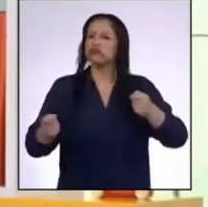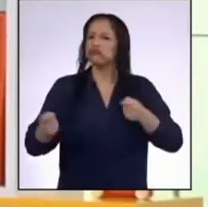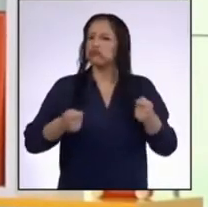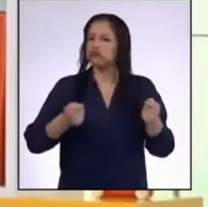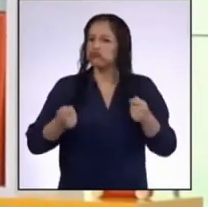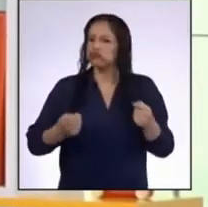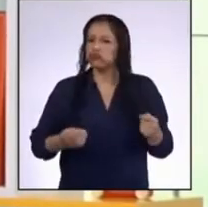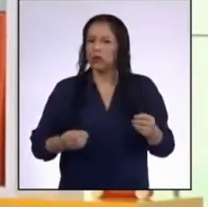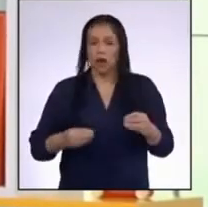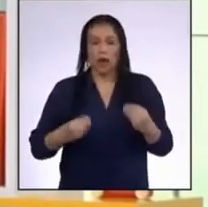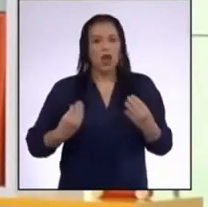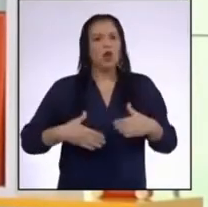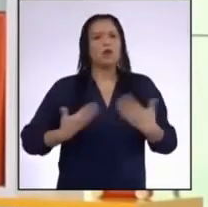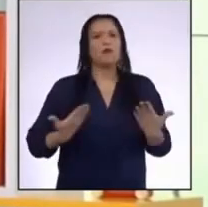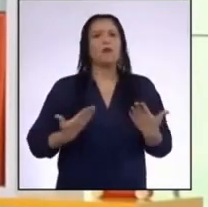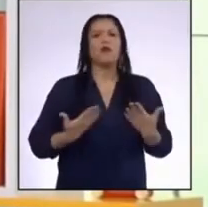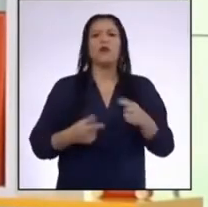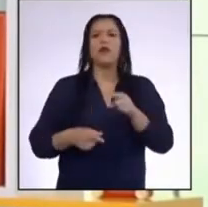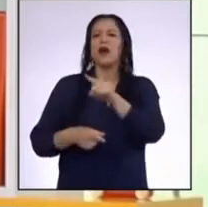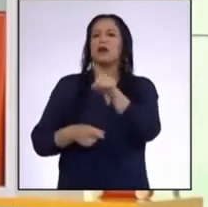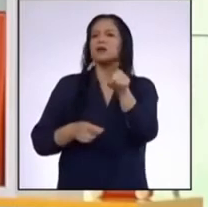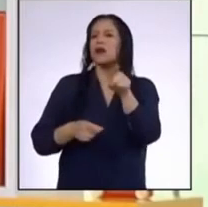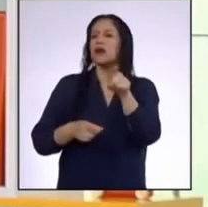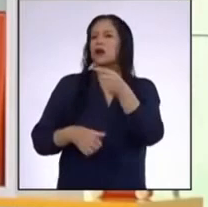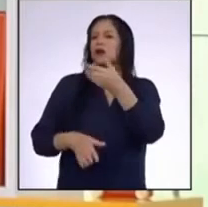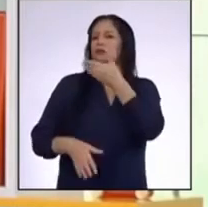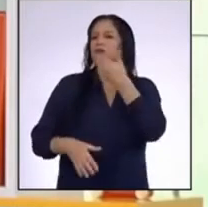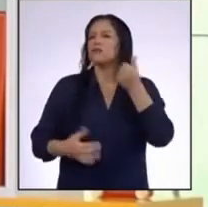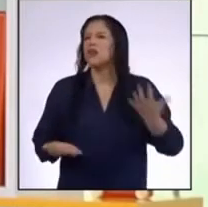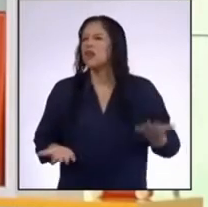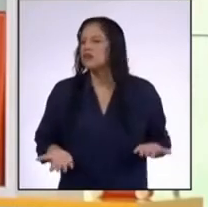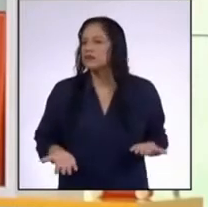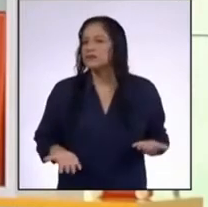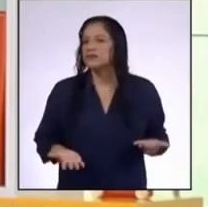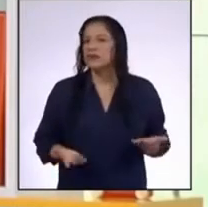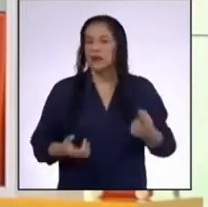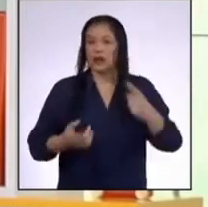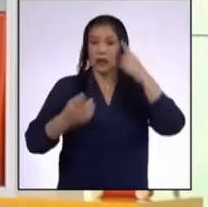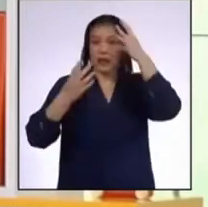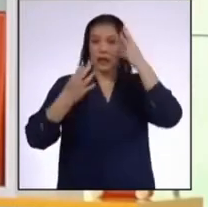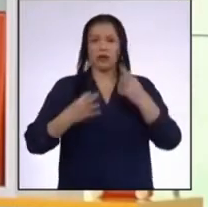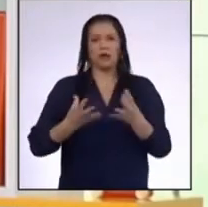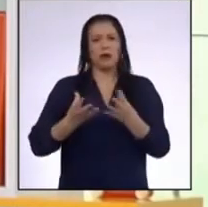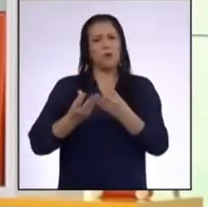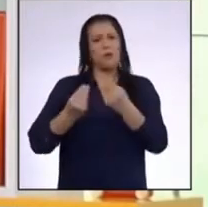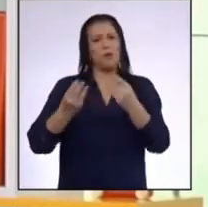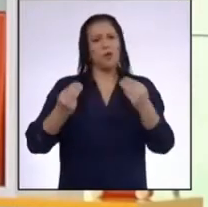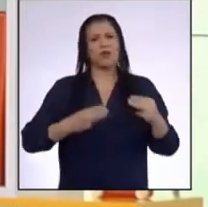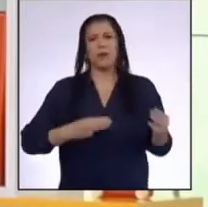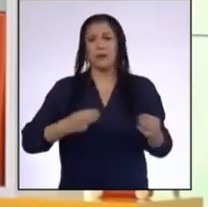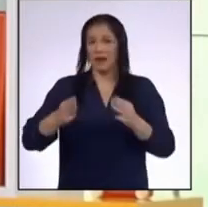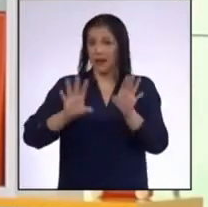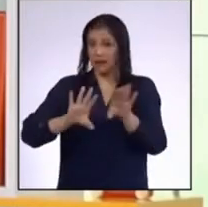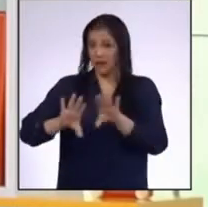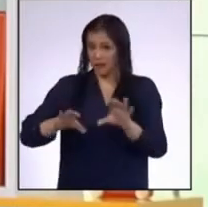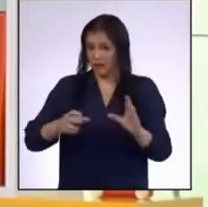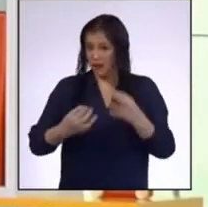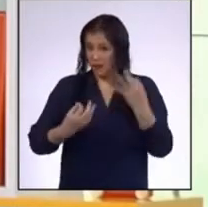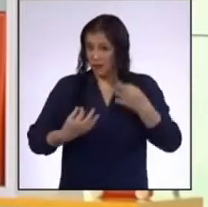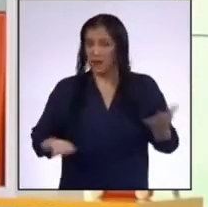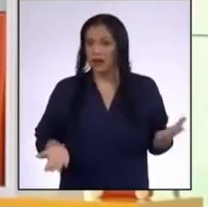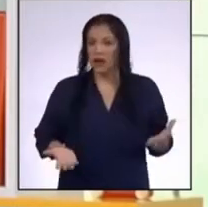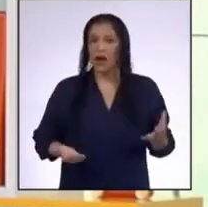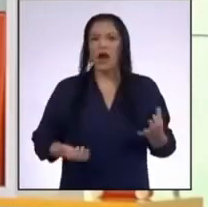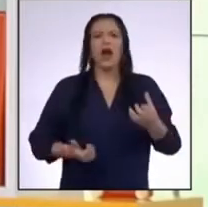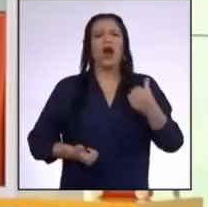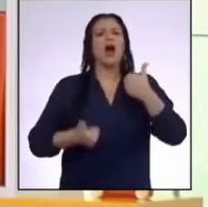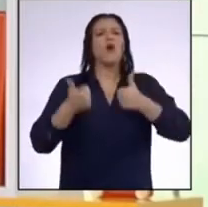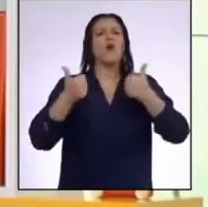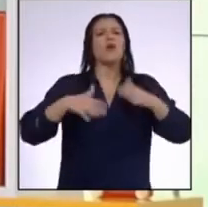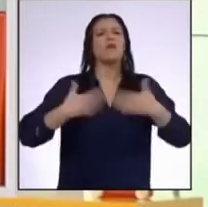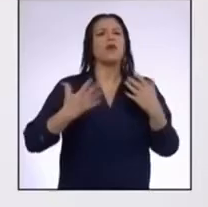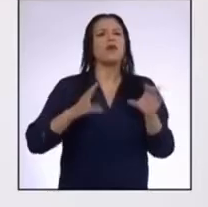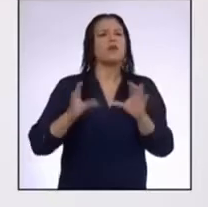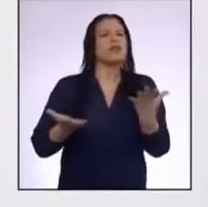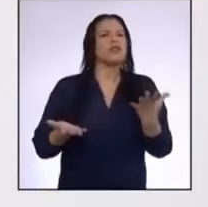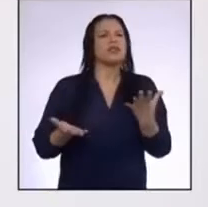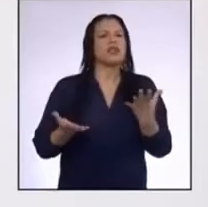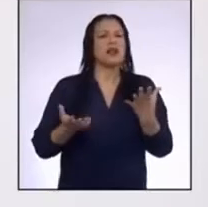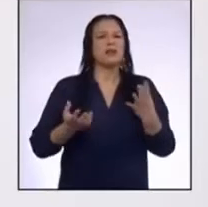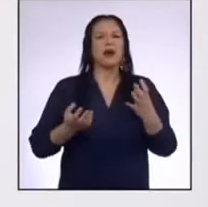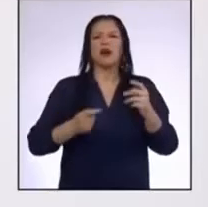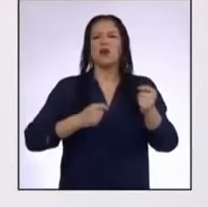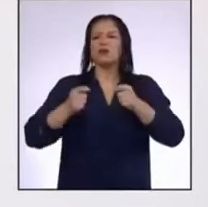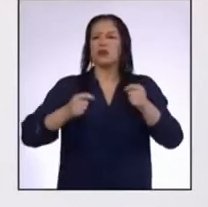¿Cómo podría hacerlo de la mejor manera? Creo que hay muchas formas de hacerlo ¿no? ¿Qué podríamos hacer al respecto?